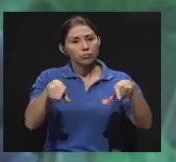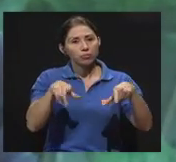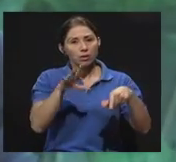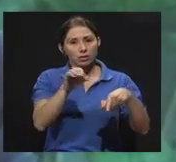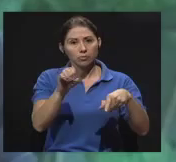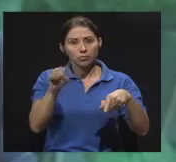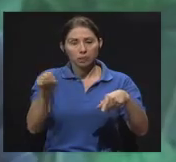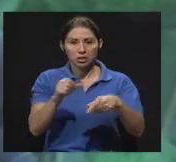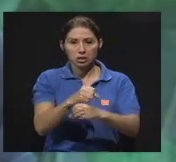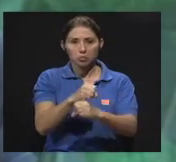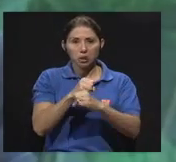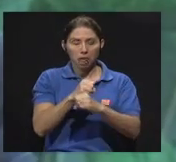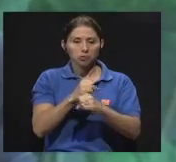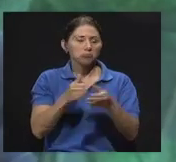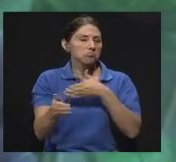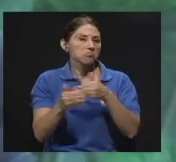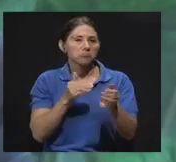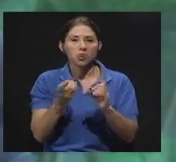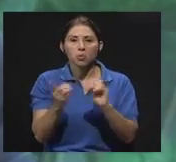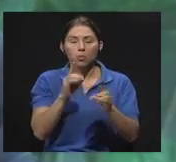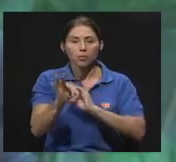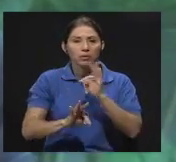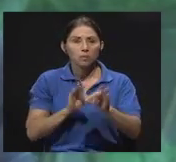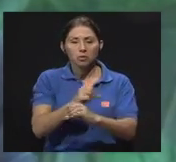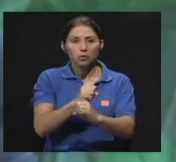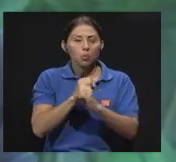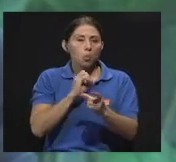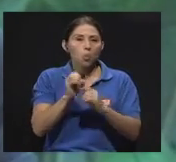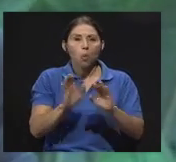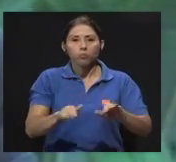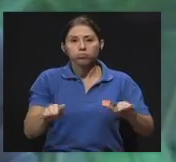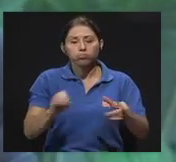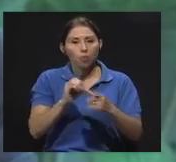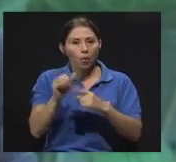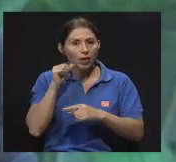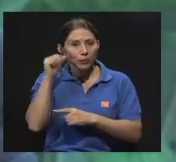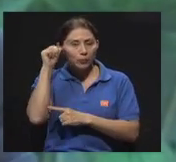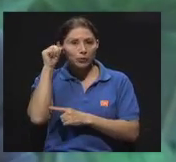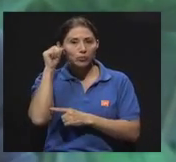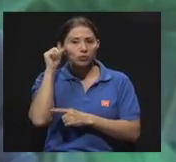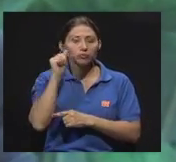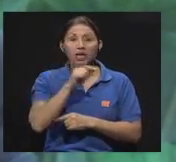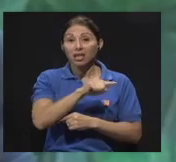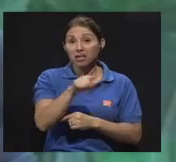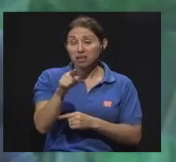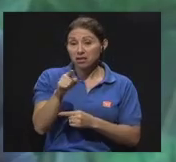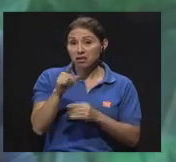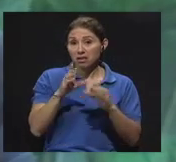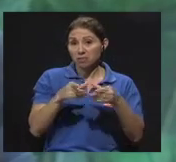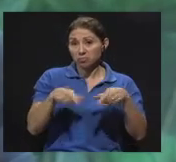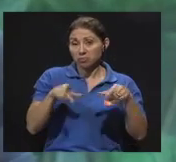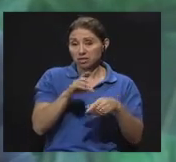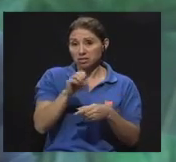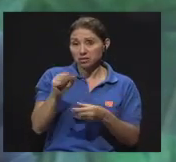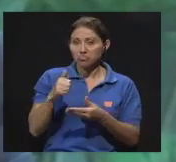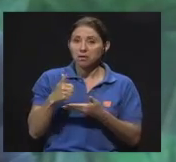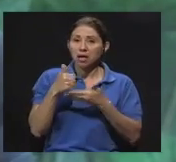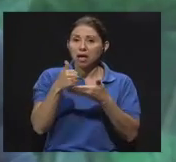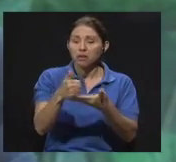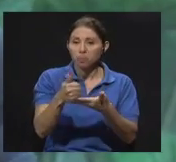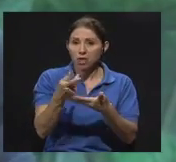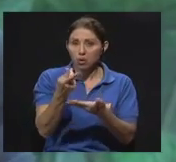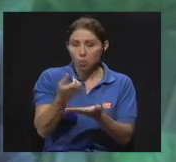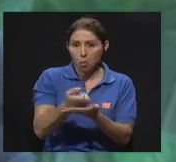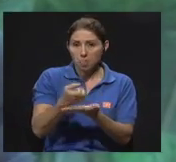indistintamente del tipo de seguro que tengan y que sean niños o adultos, y les da una ayuda económica y estos van a cualquier